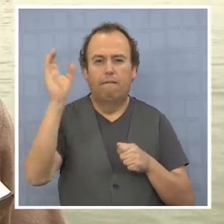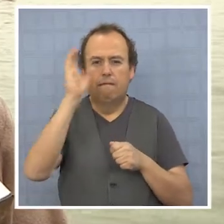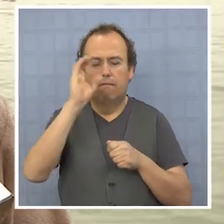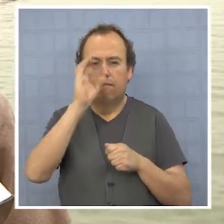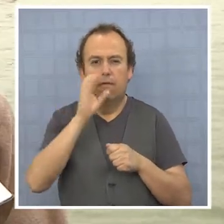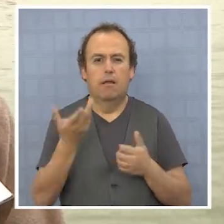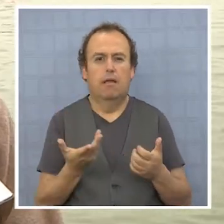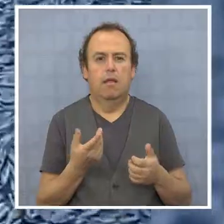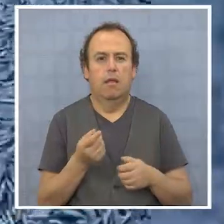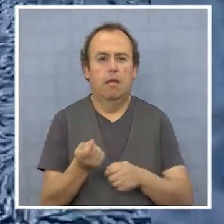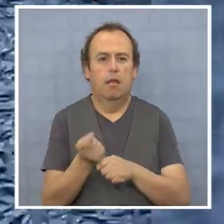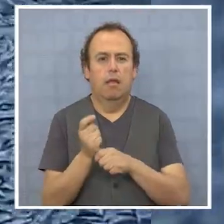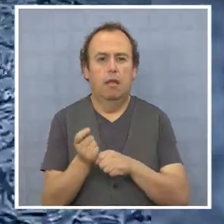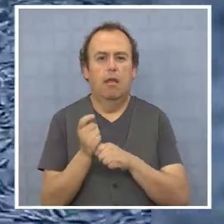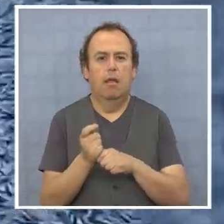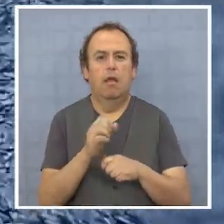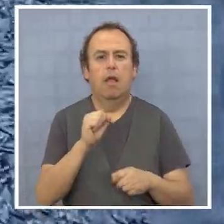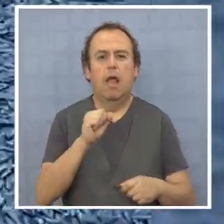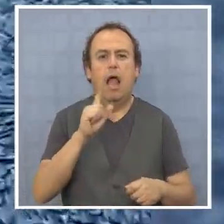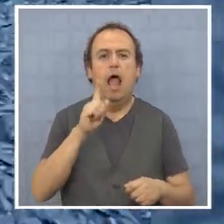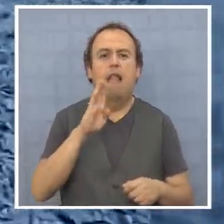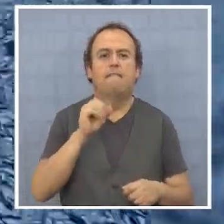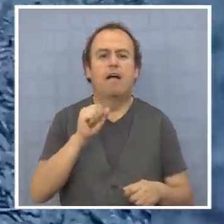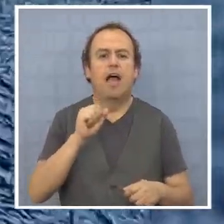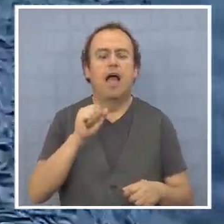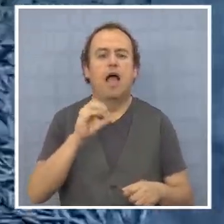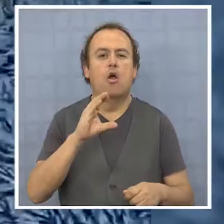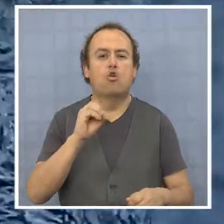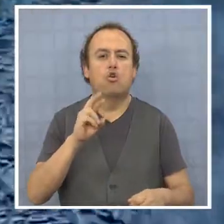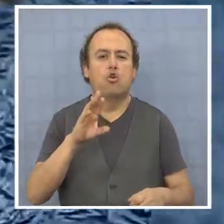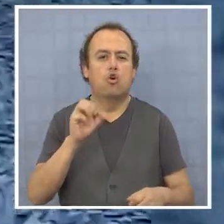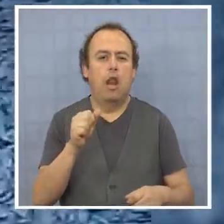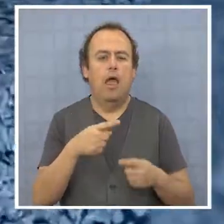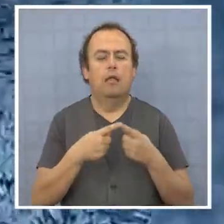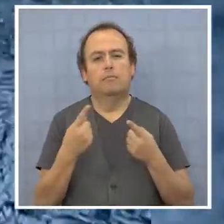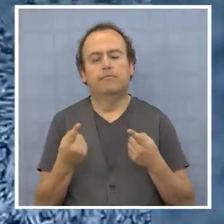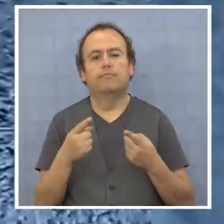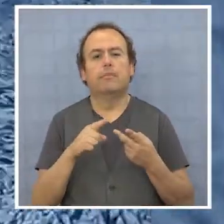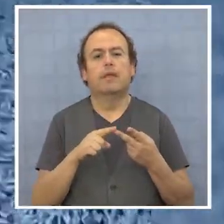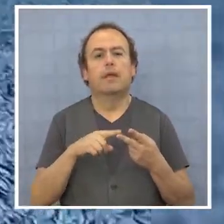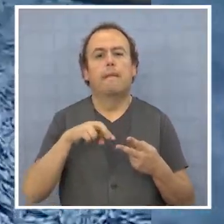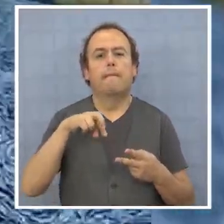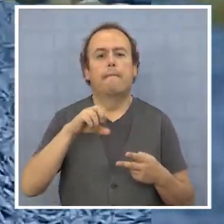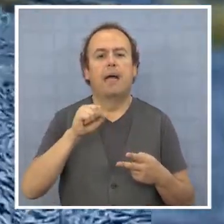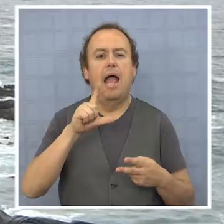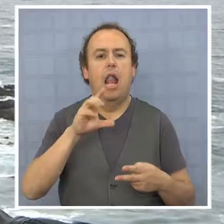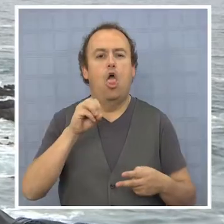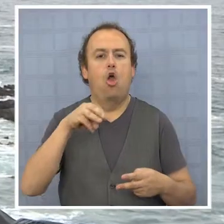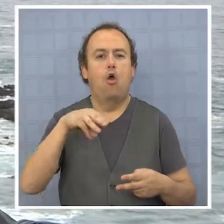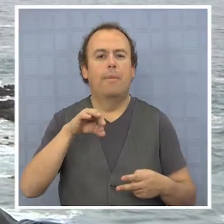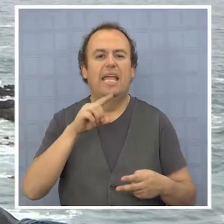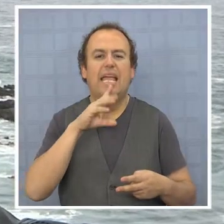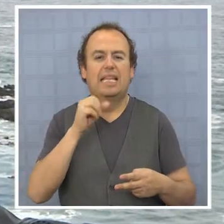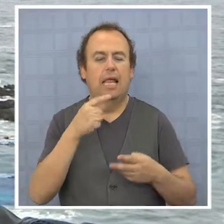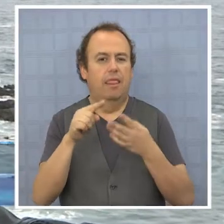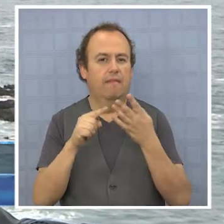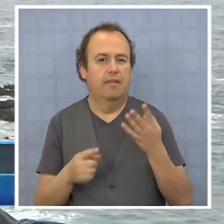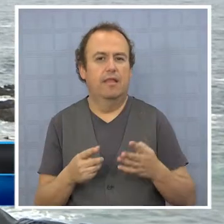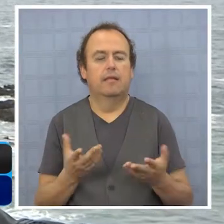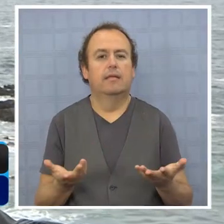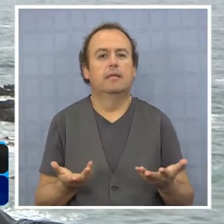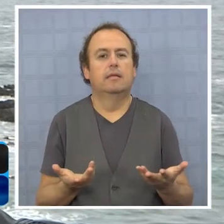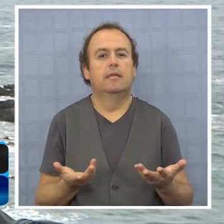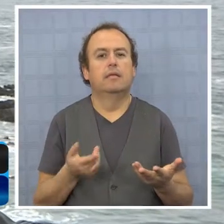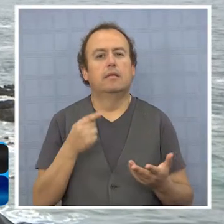subsistir, que es la pesca de la calvacora, la palometa y la aluacorilla. El caso típico del Jurel, las recomendaciones científicas de cuota de captura,